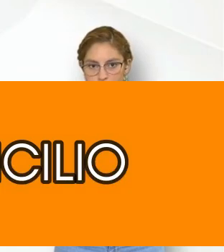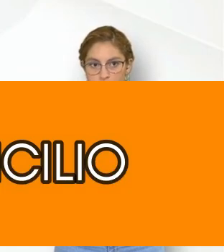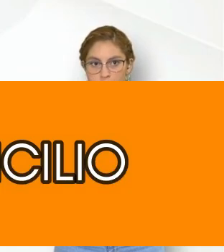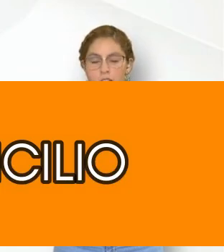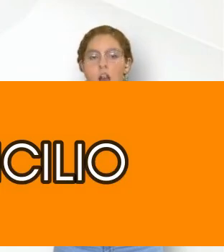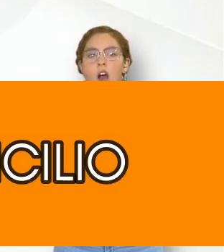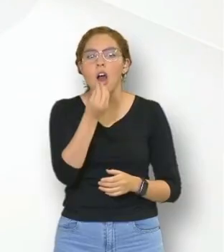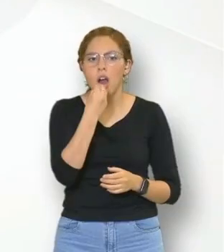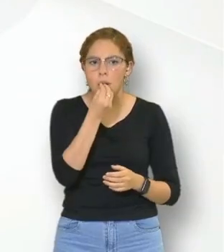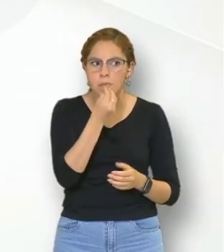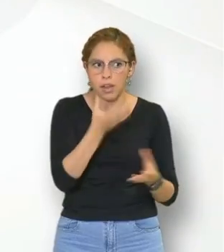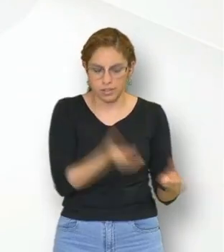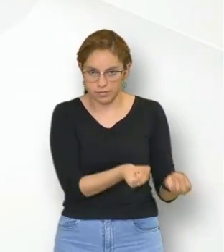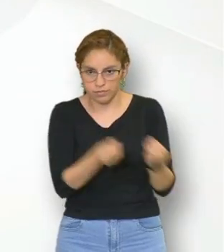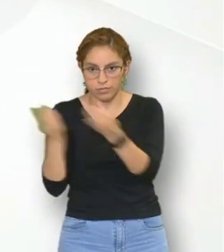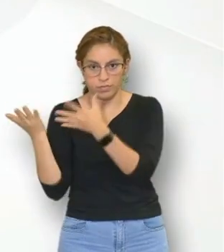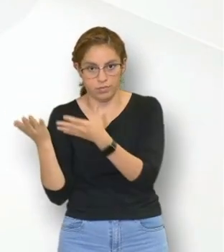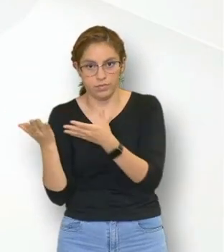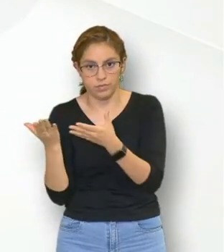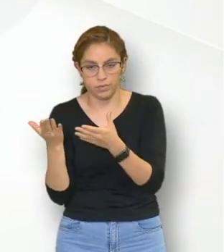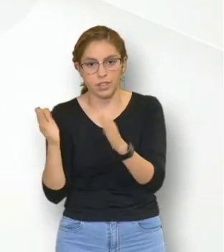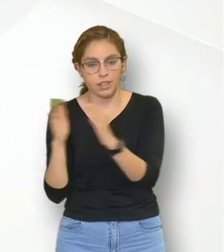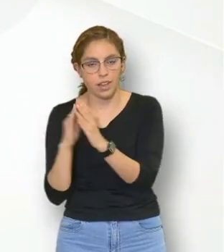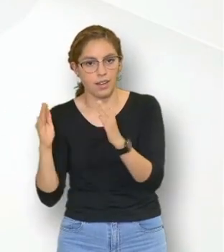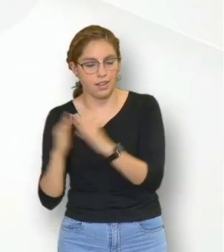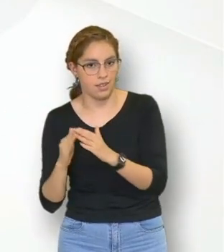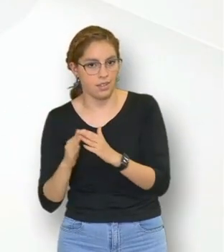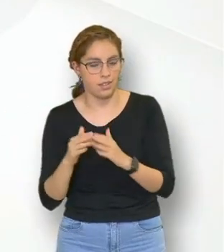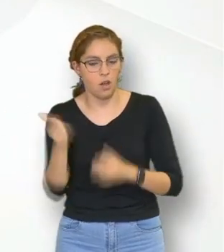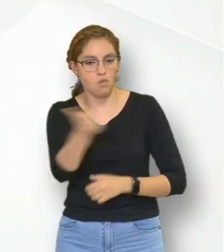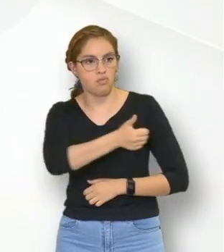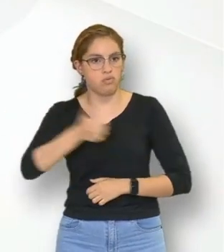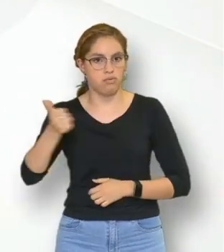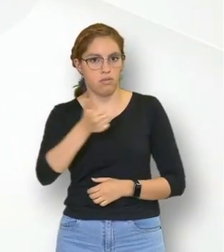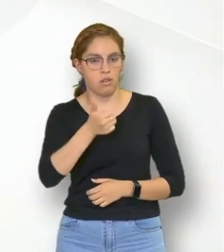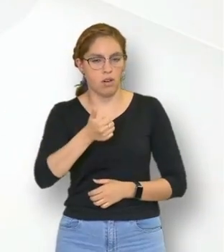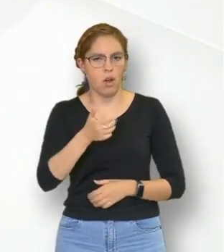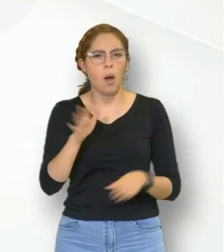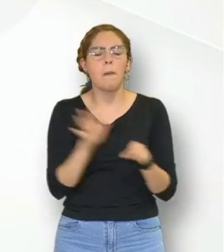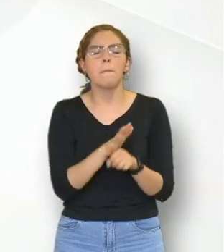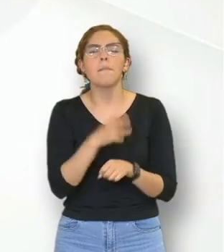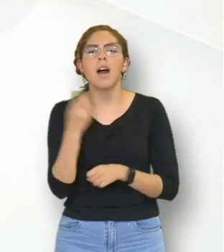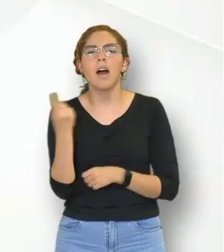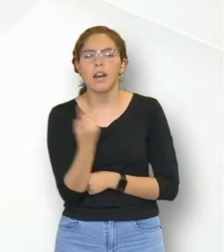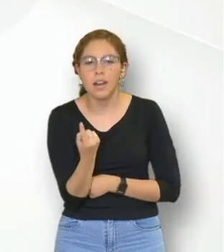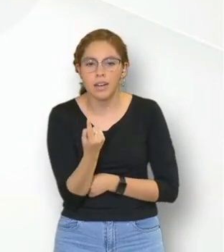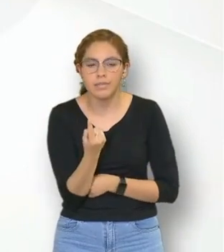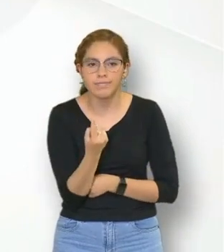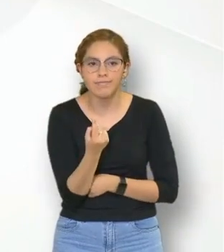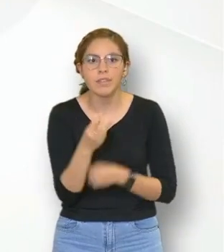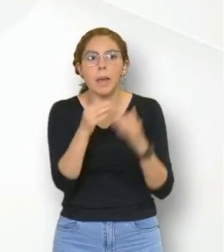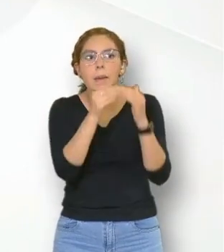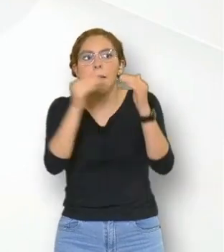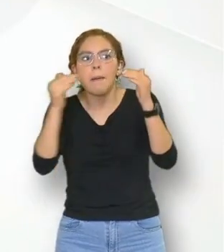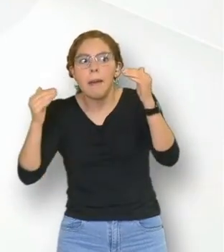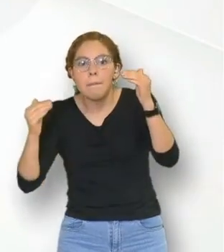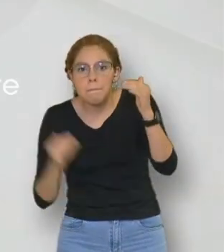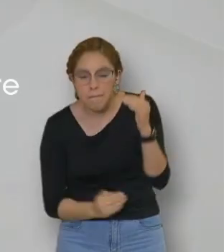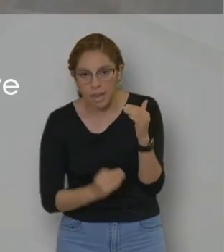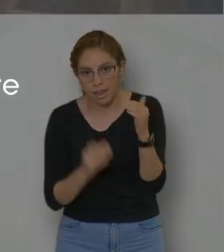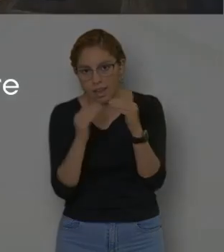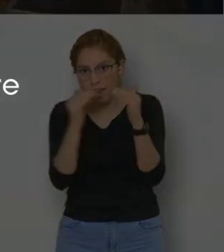para llevar porque el objetivo y el sentido de estas medidas es disminuir la movilización social.